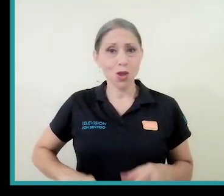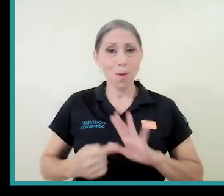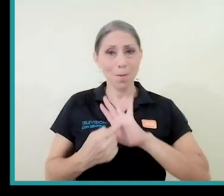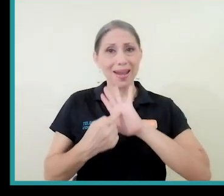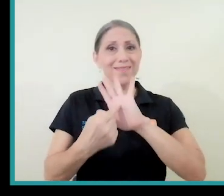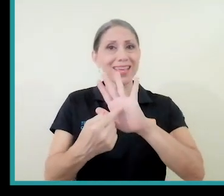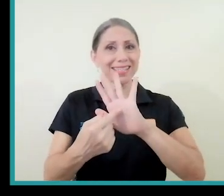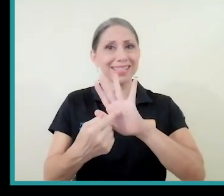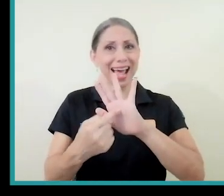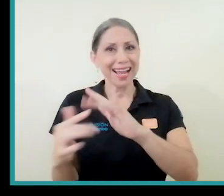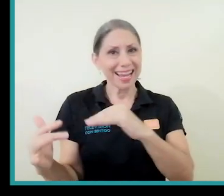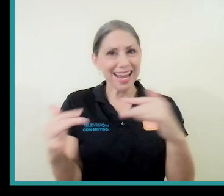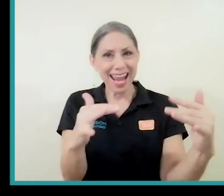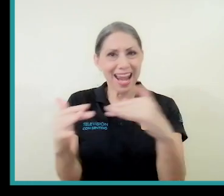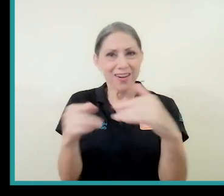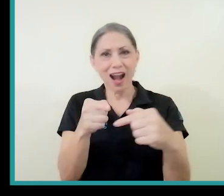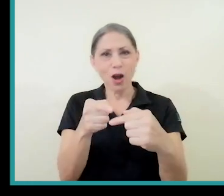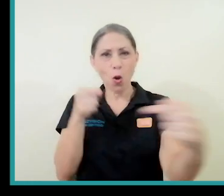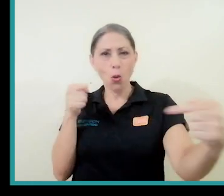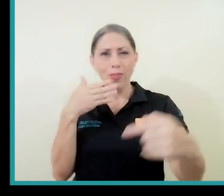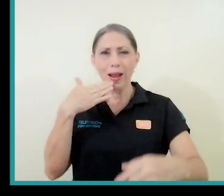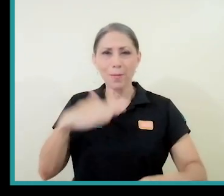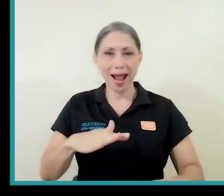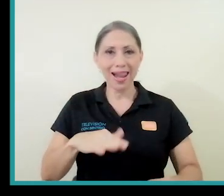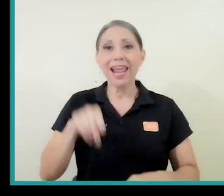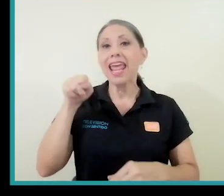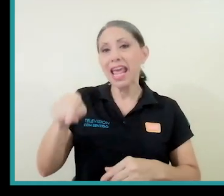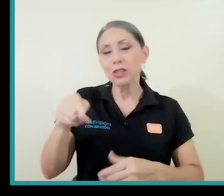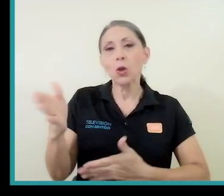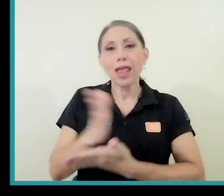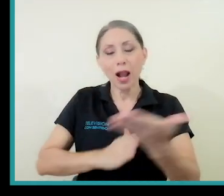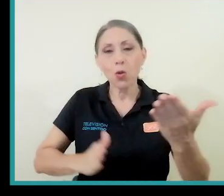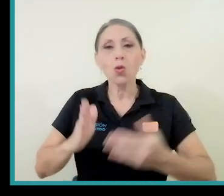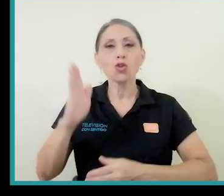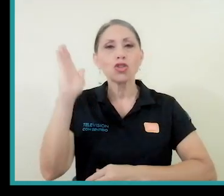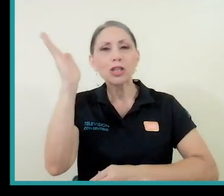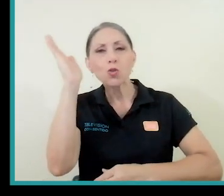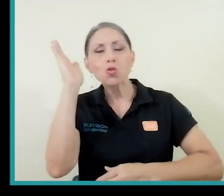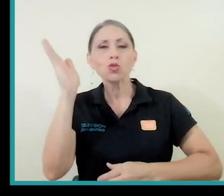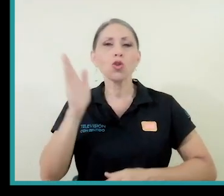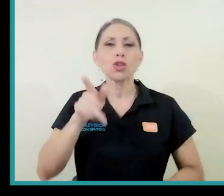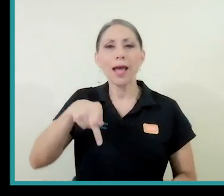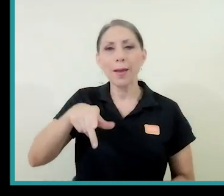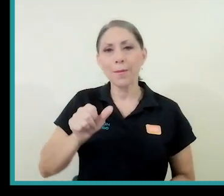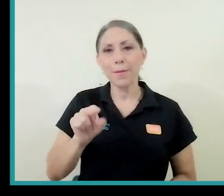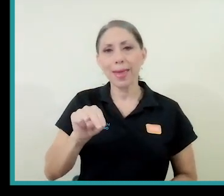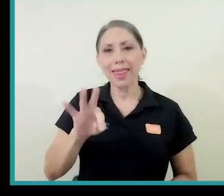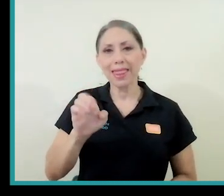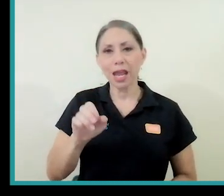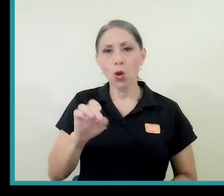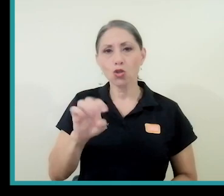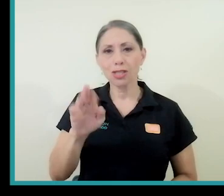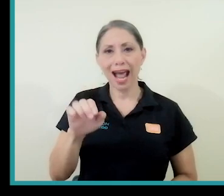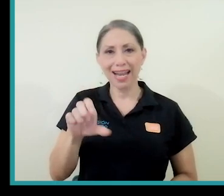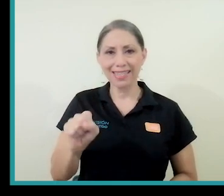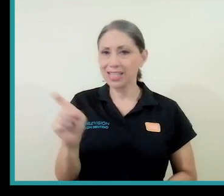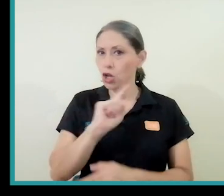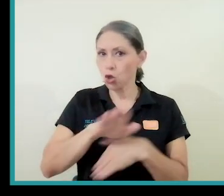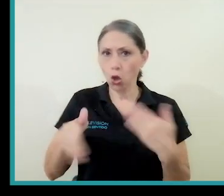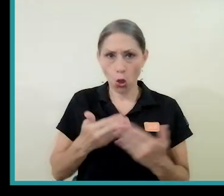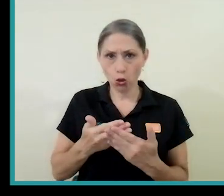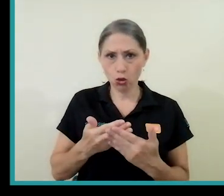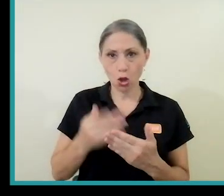cristianos contra el mal. Por ejemplo, esto lo digo desde algunos discursos pentecostales, no todos. No me gusta